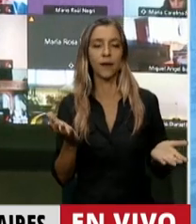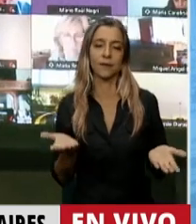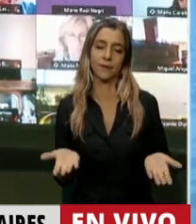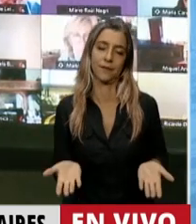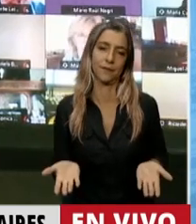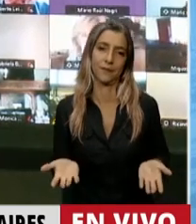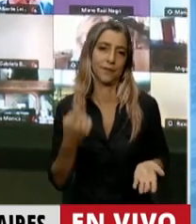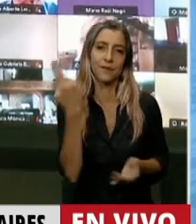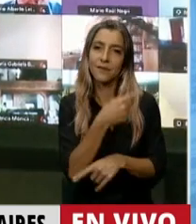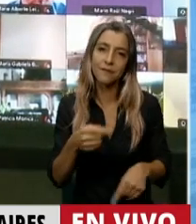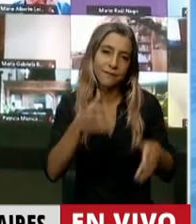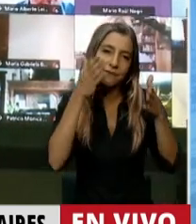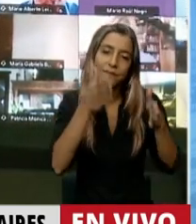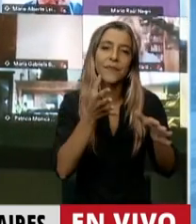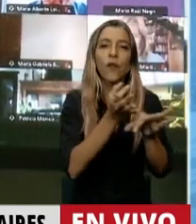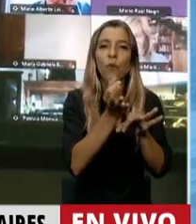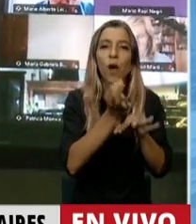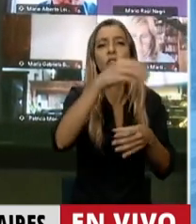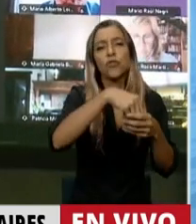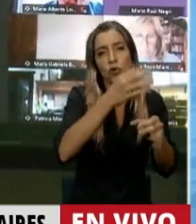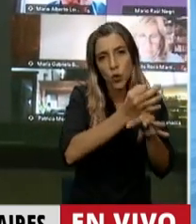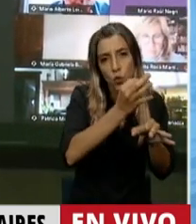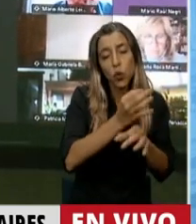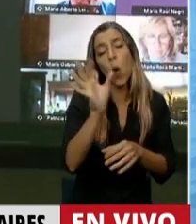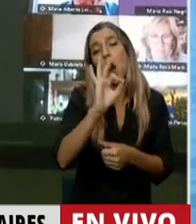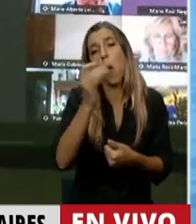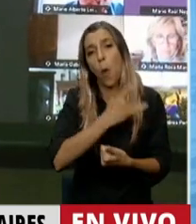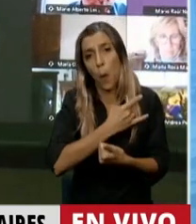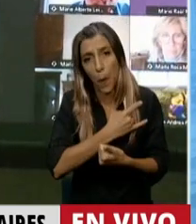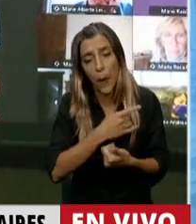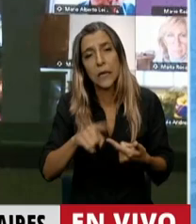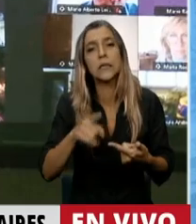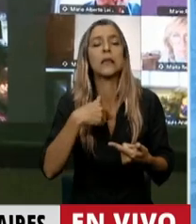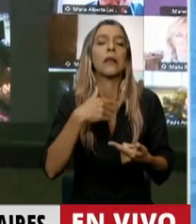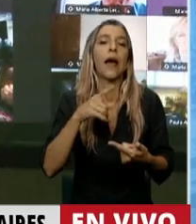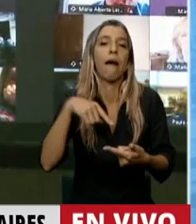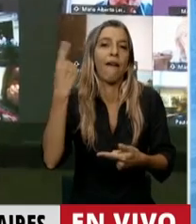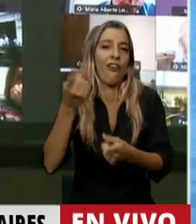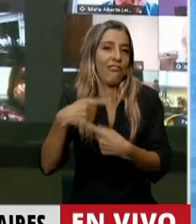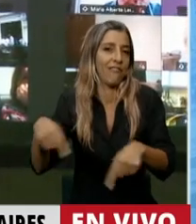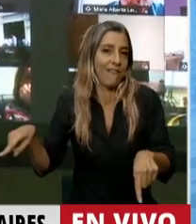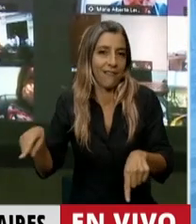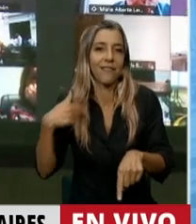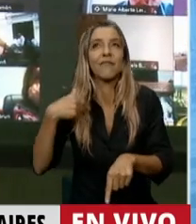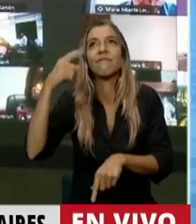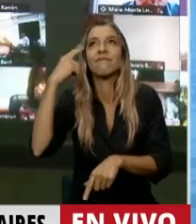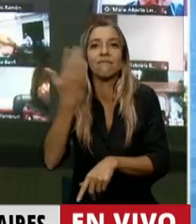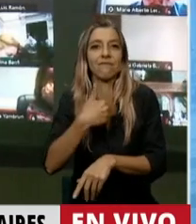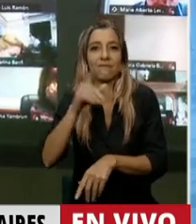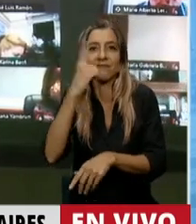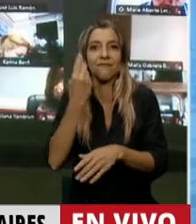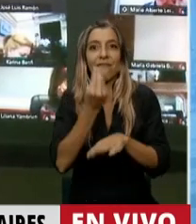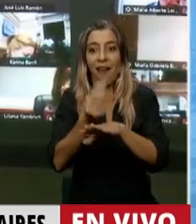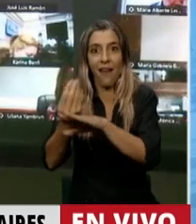la educación, en las escuelas, en las universidades, y otra cosa es pretender que los funcionarios